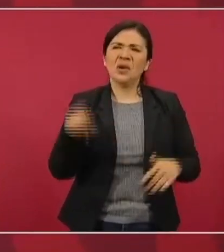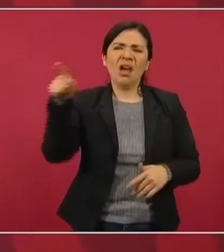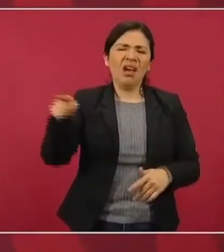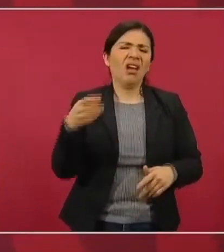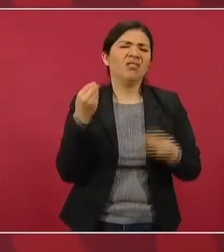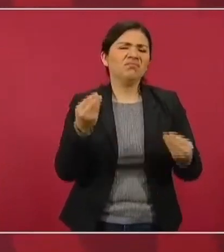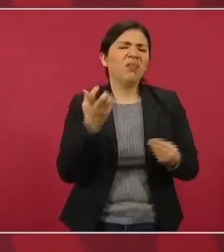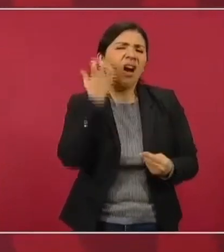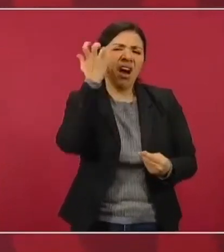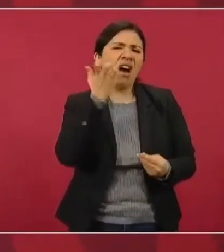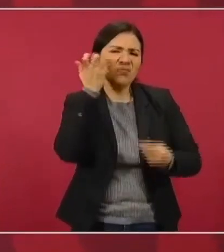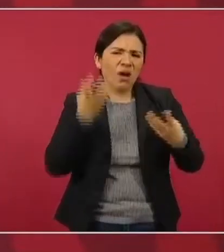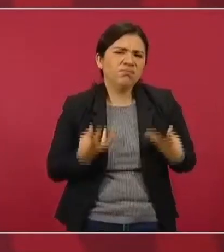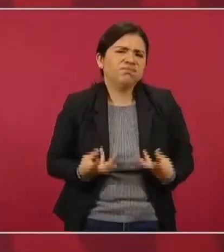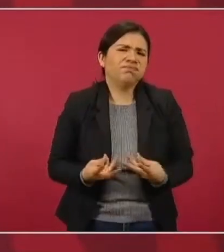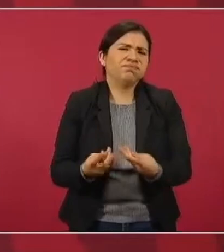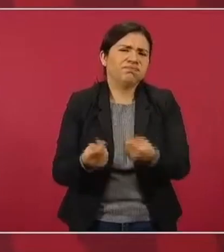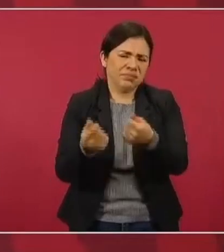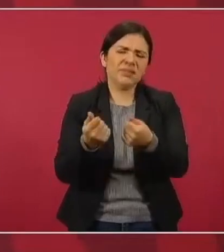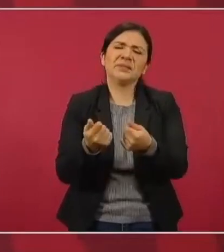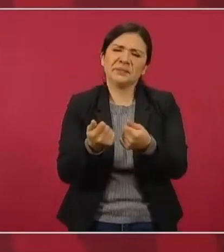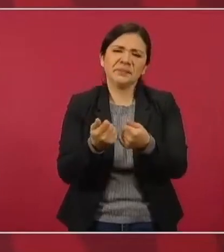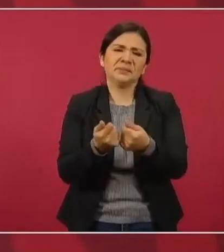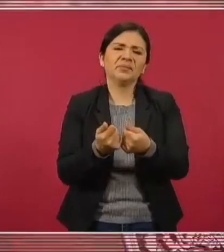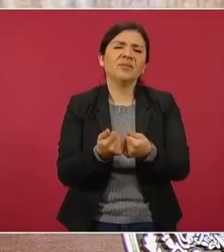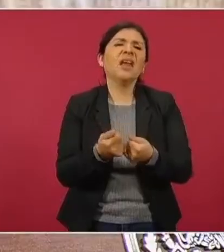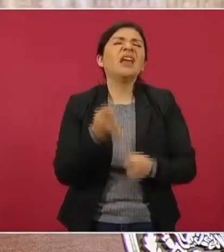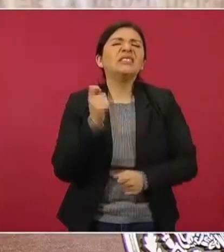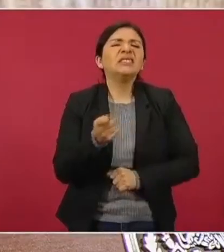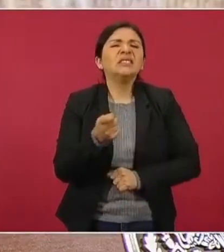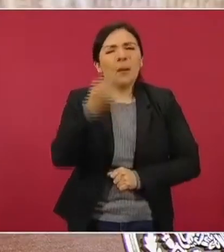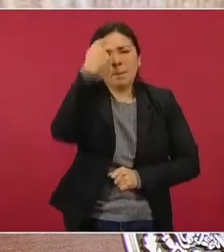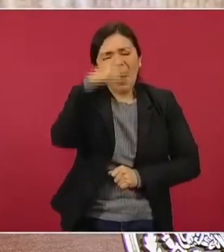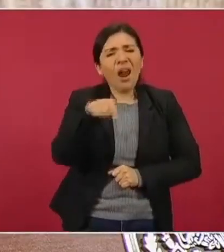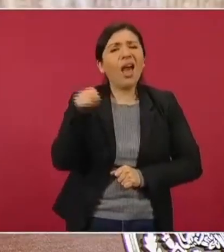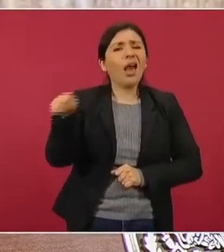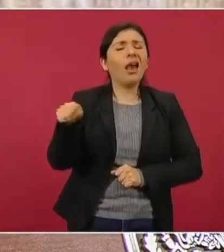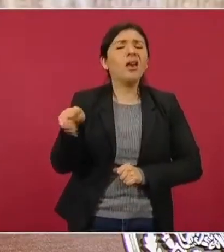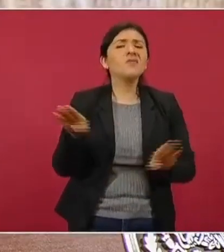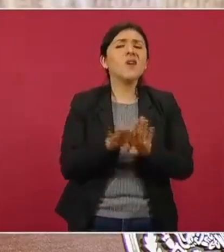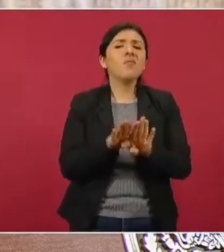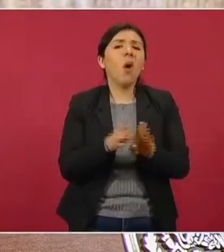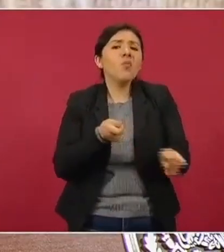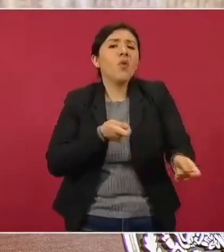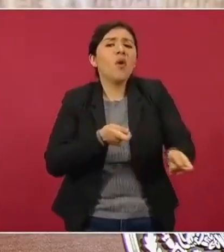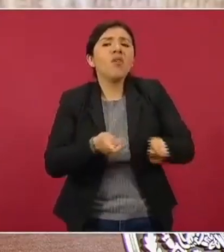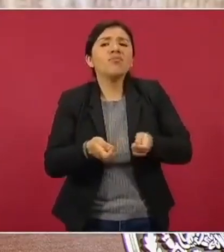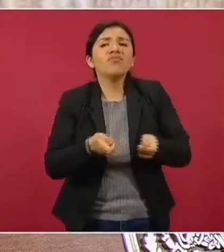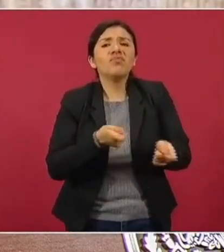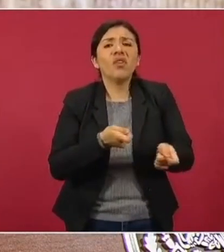era una forma también de tener control de